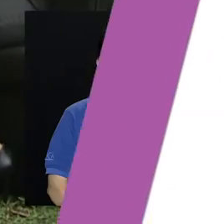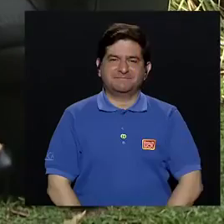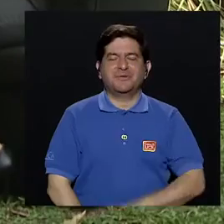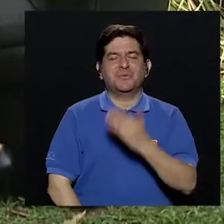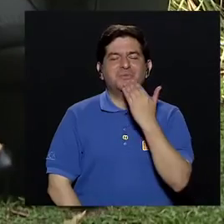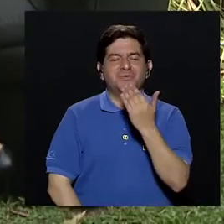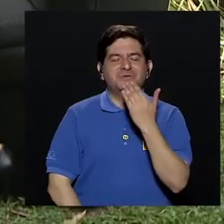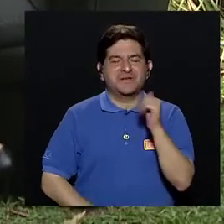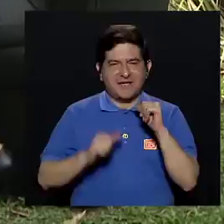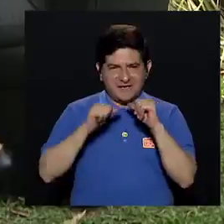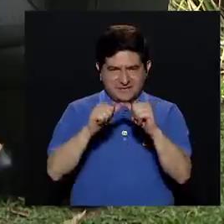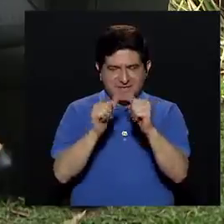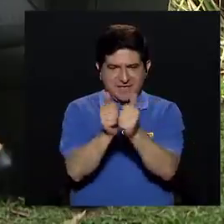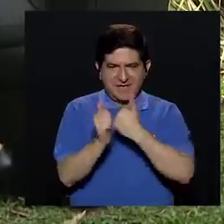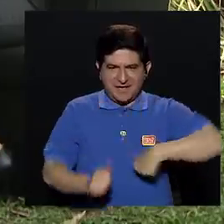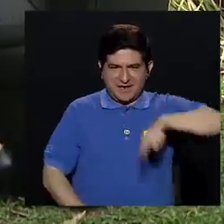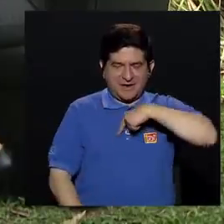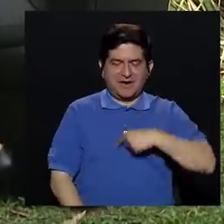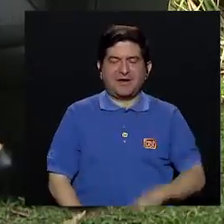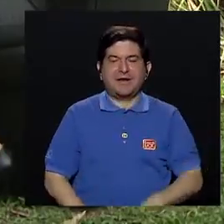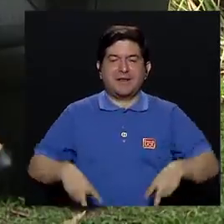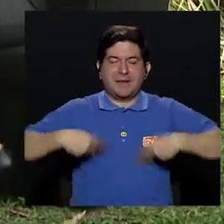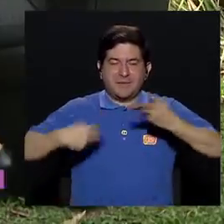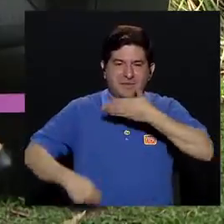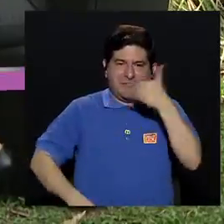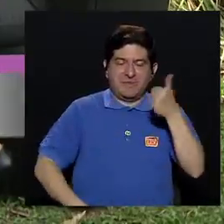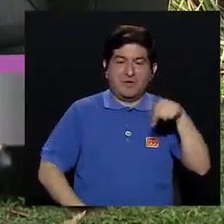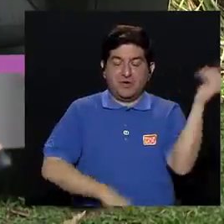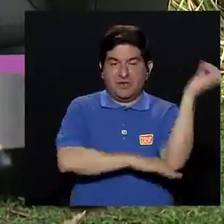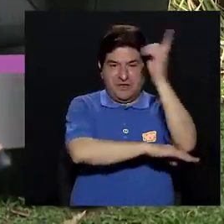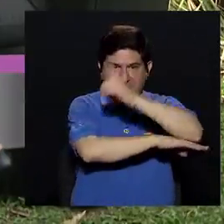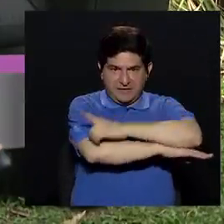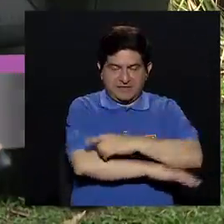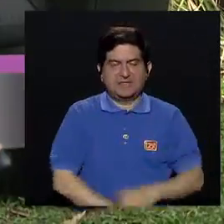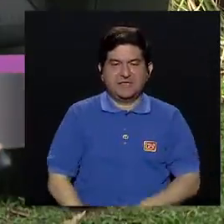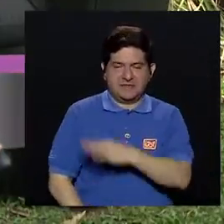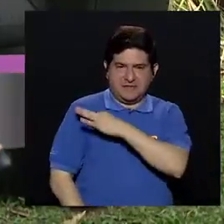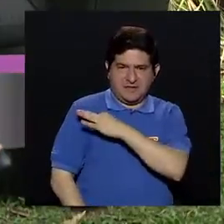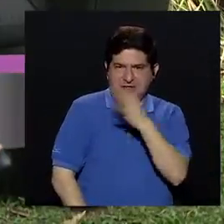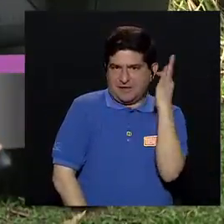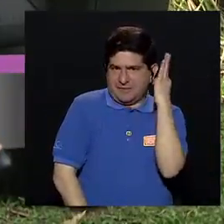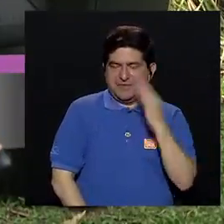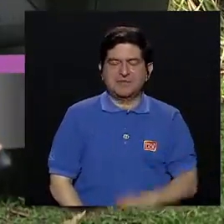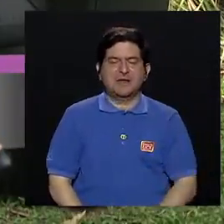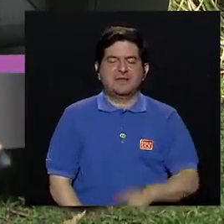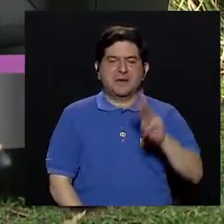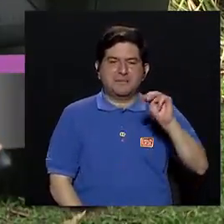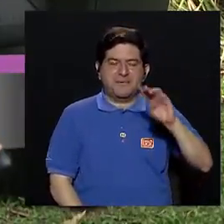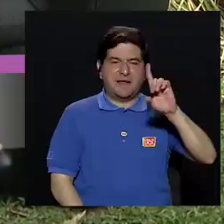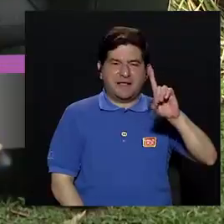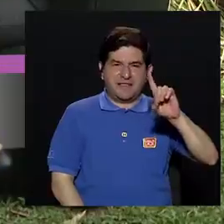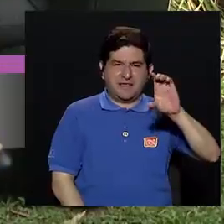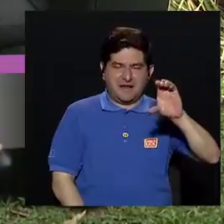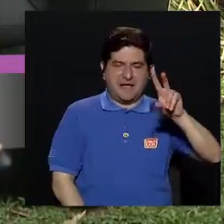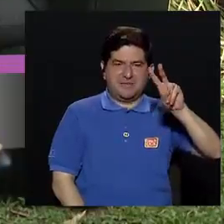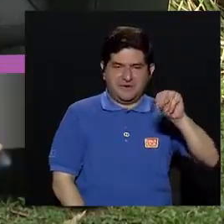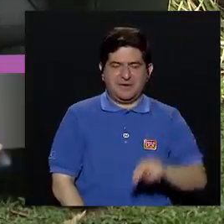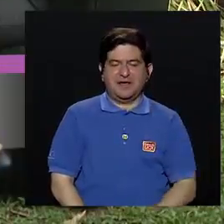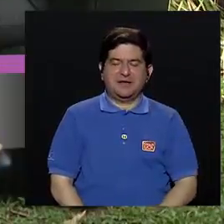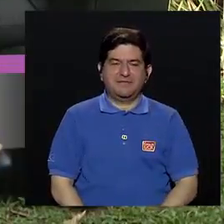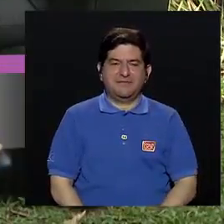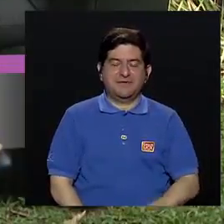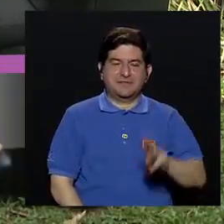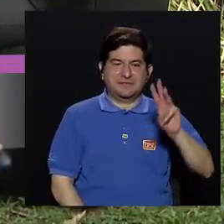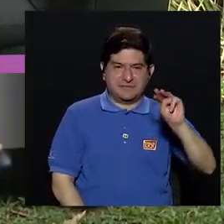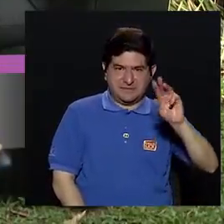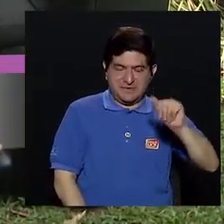Gracias por continuar con nosotros en Vivir Mejor. El día de hoy con nuestra invitada María del Carmen Navas, Máster en